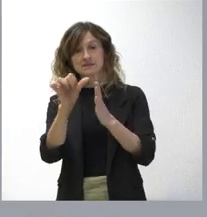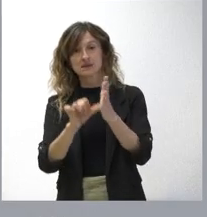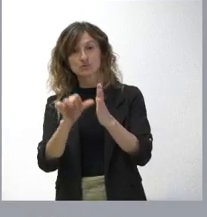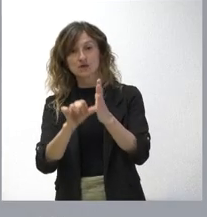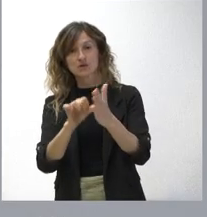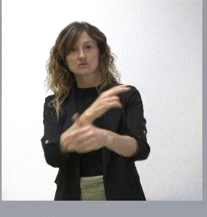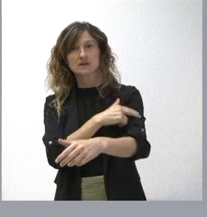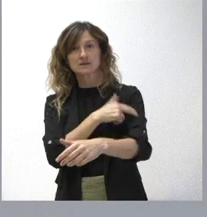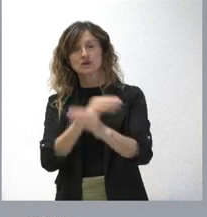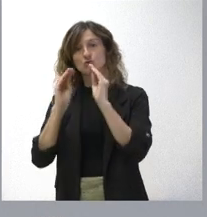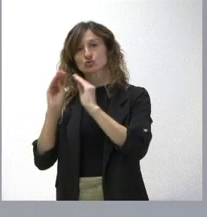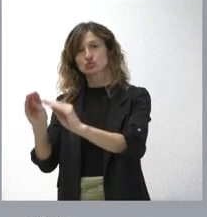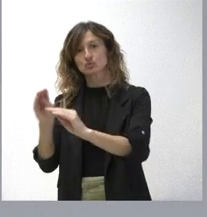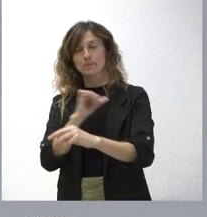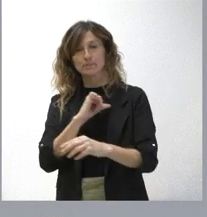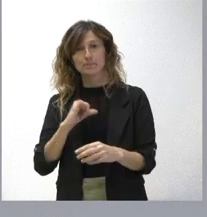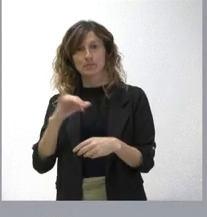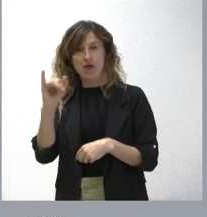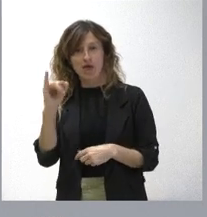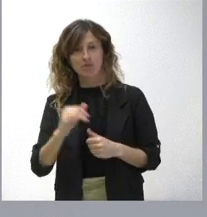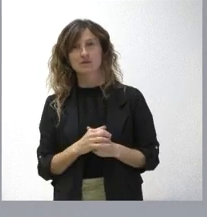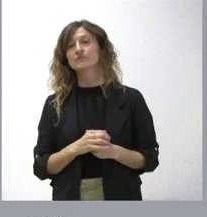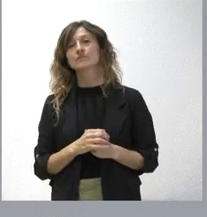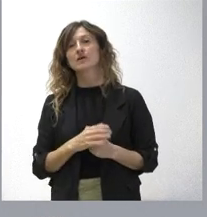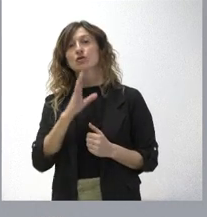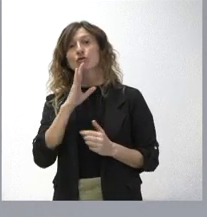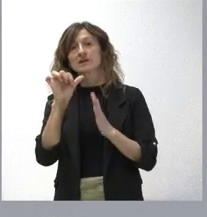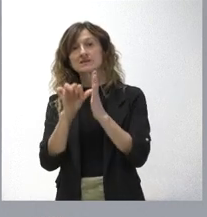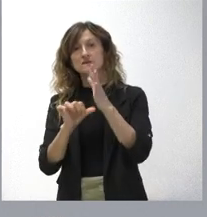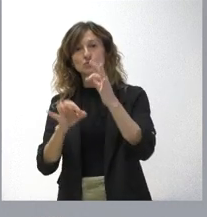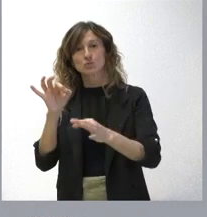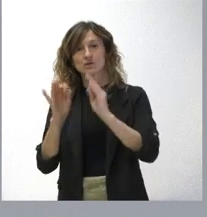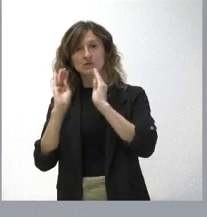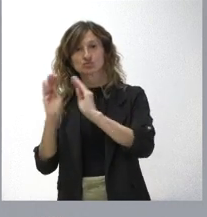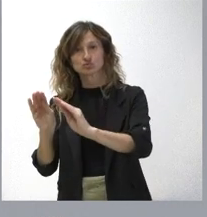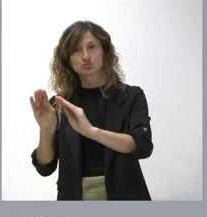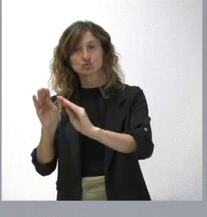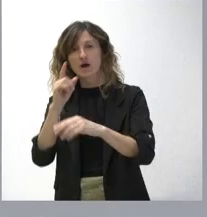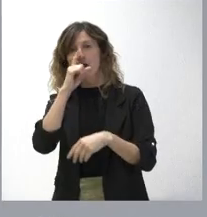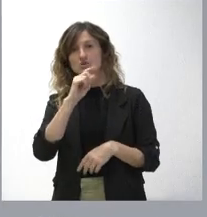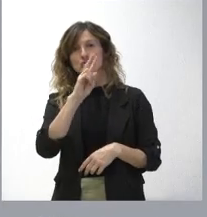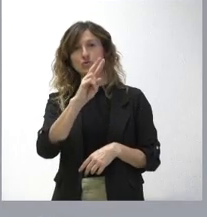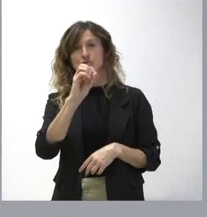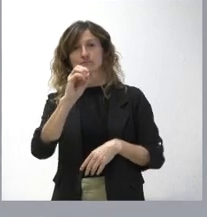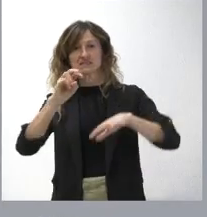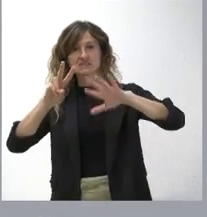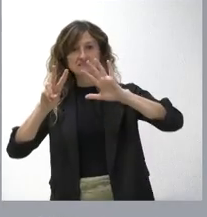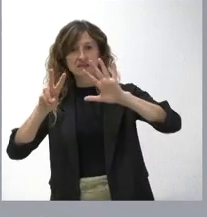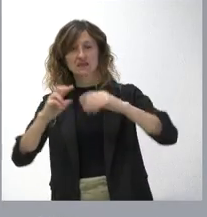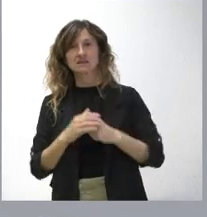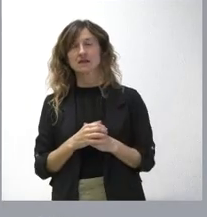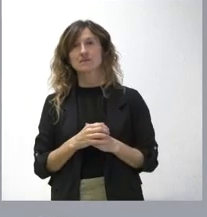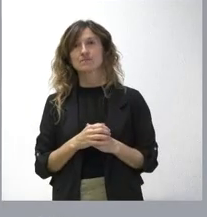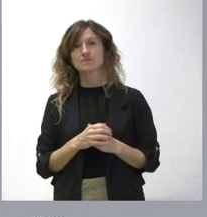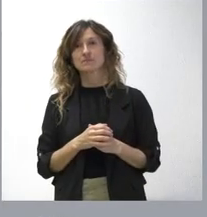tiene su regulación propia en el estatuto jurídico de este personal estatutario del año 2007 y, por lo tanto, dado